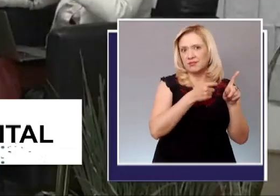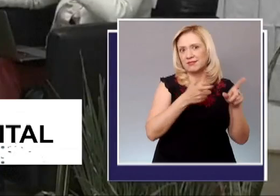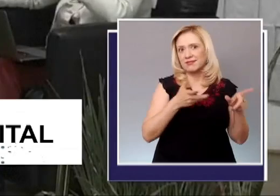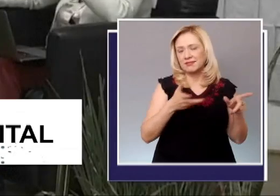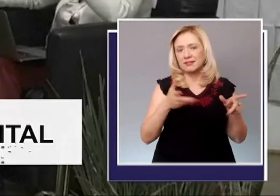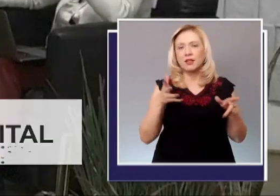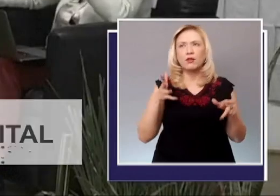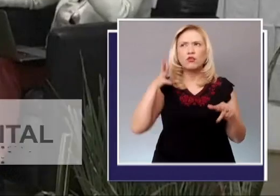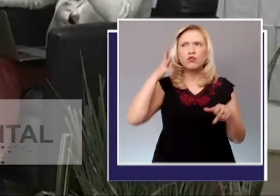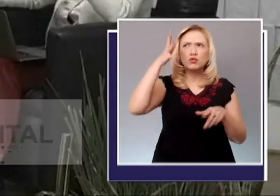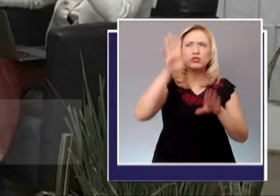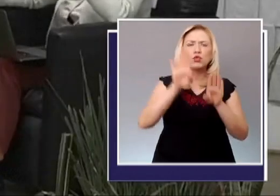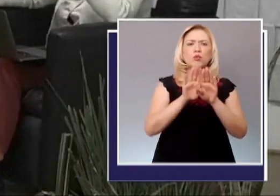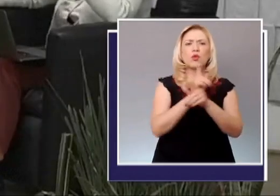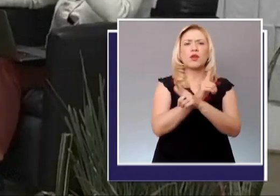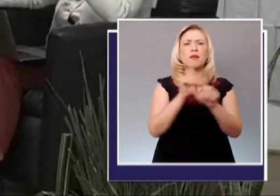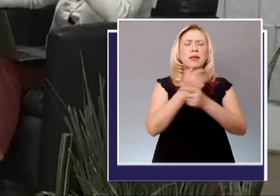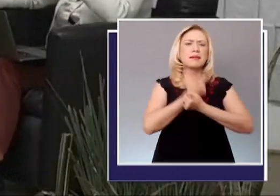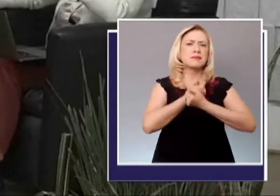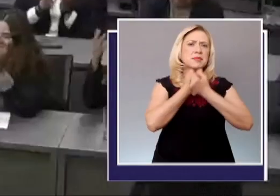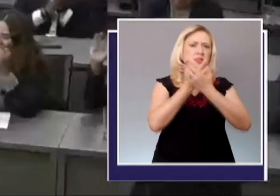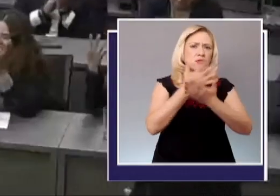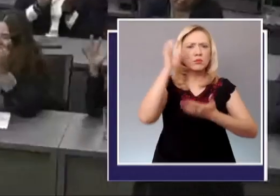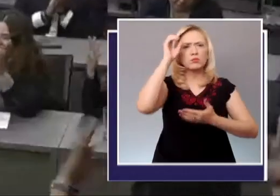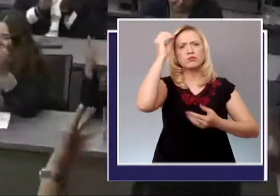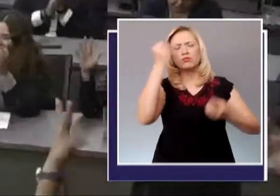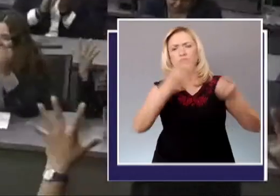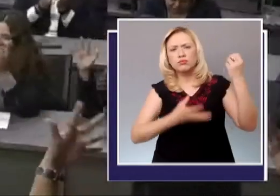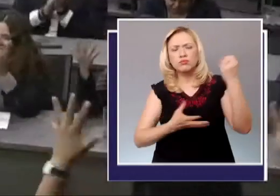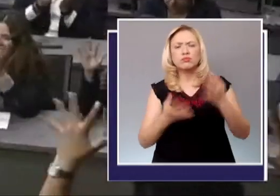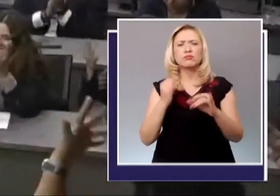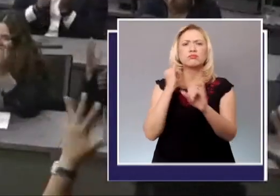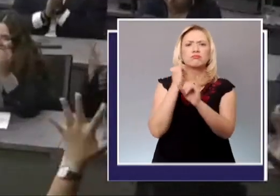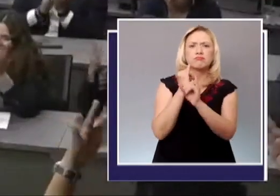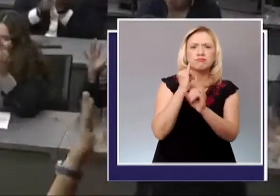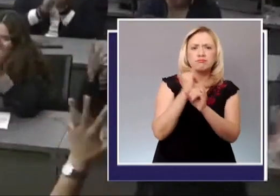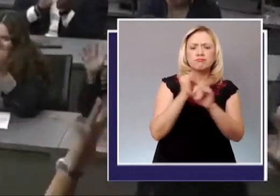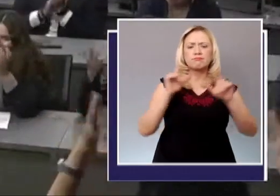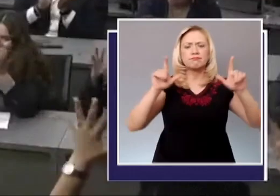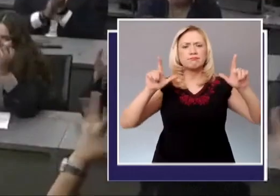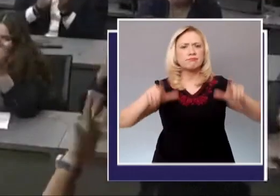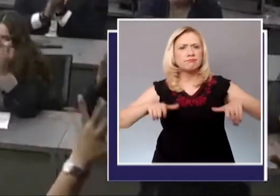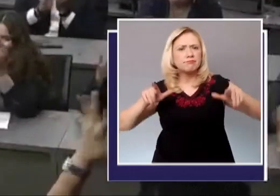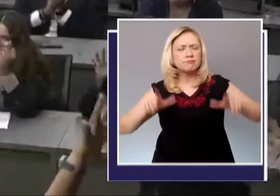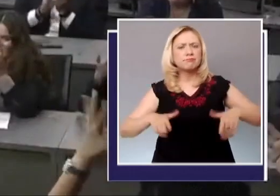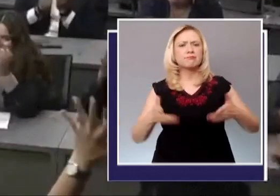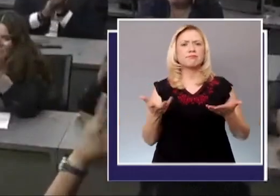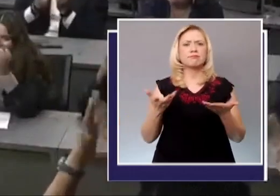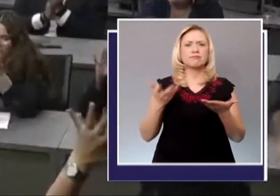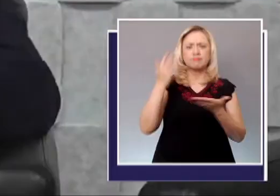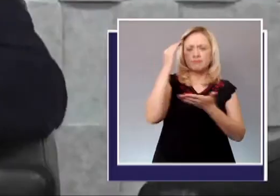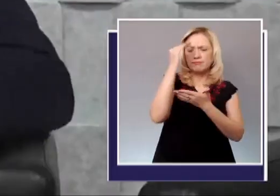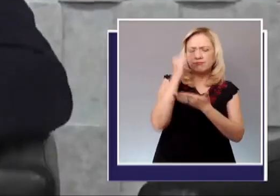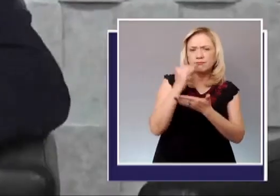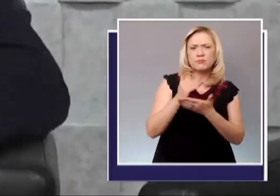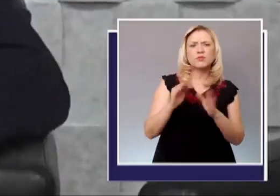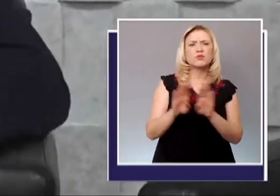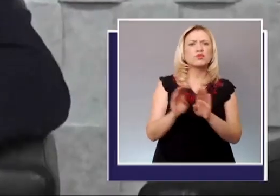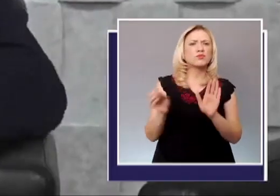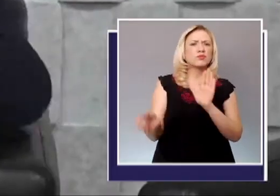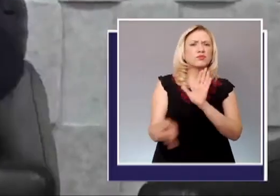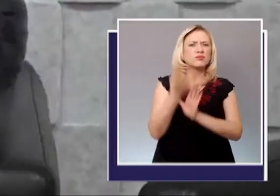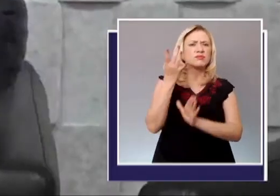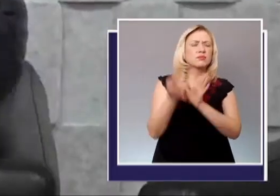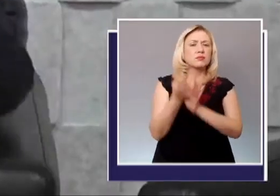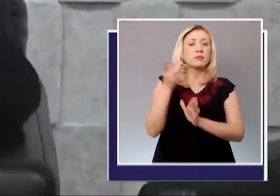Expresión, Internet, Plataformas y Algoritmos, el magistrado presidente del Tribunal Electoral destacó que en